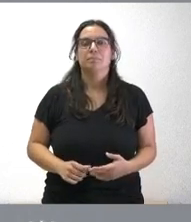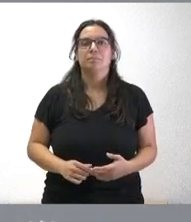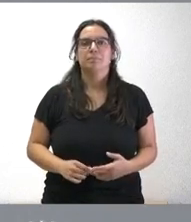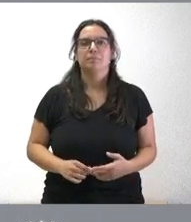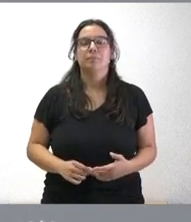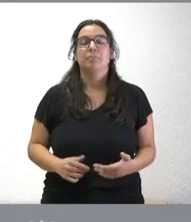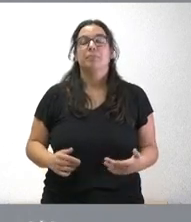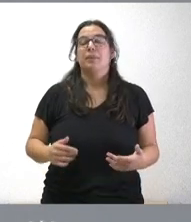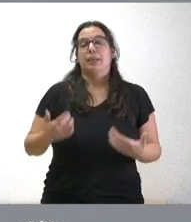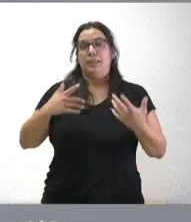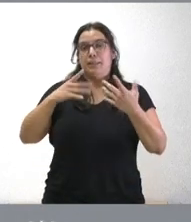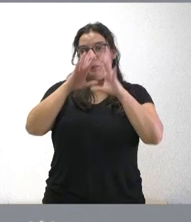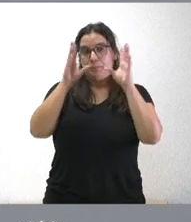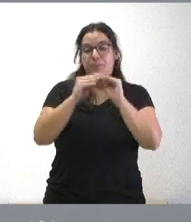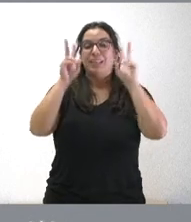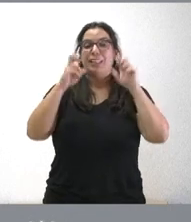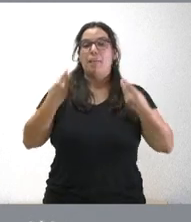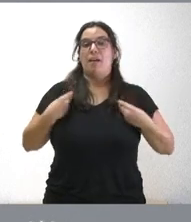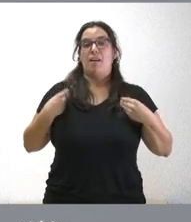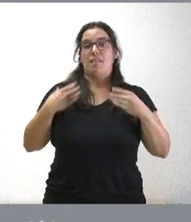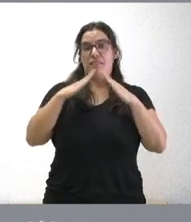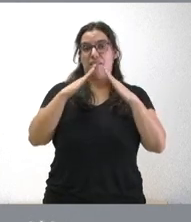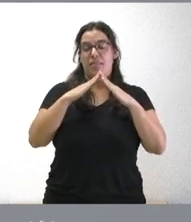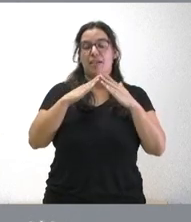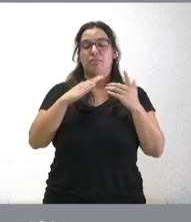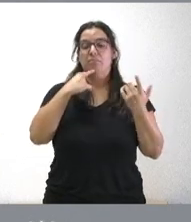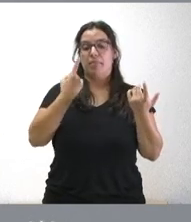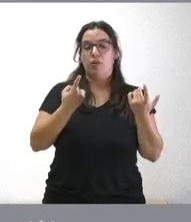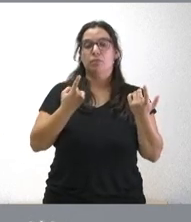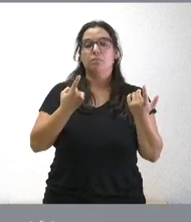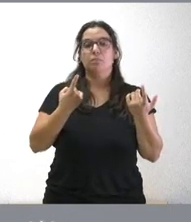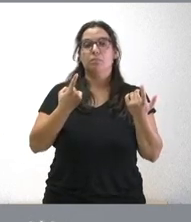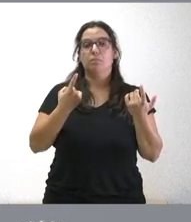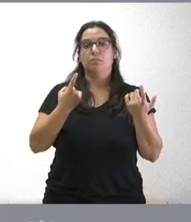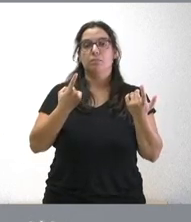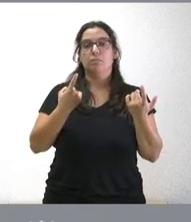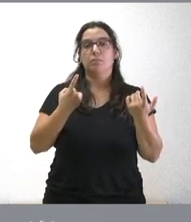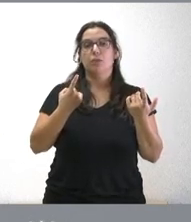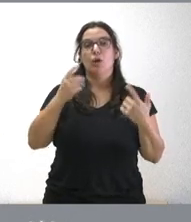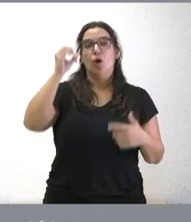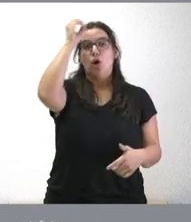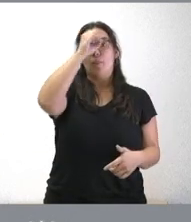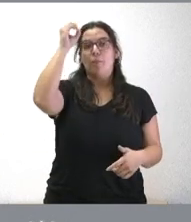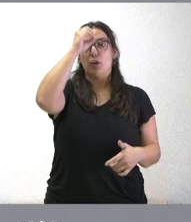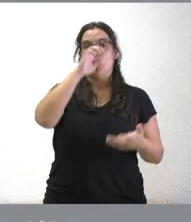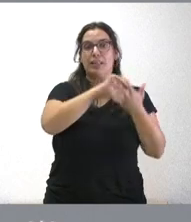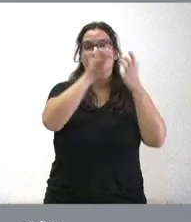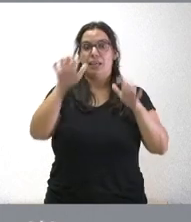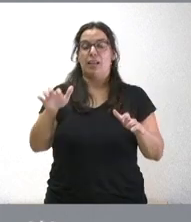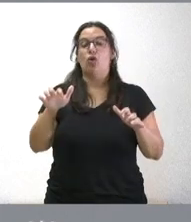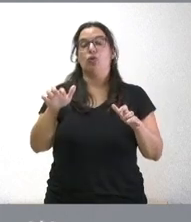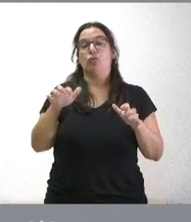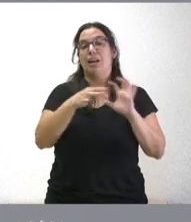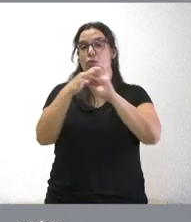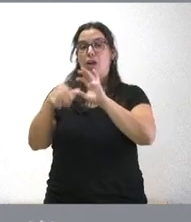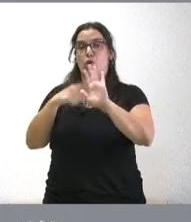pues dicho de otra manera en el tema de vivienda le diré que todas las posiciones de Castilla y León en relación con el tema de la ley de vivienda nacional